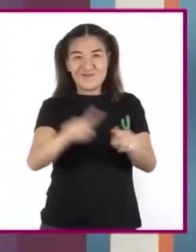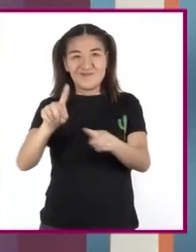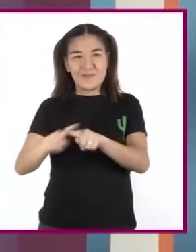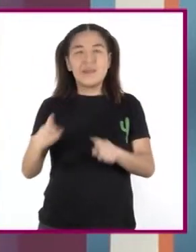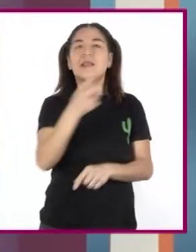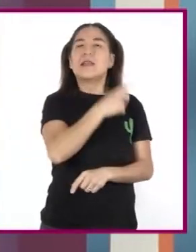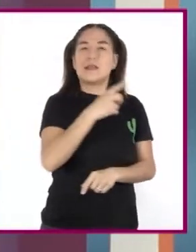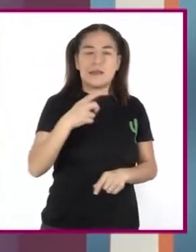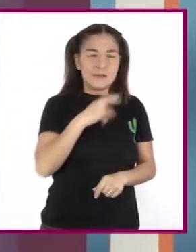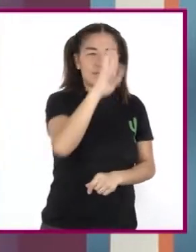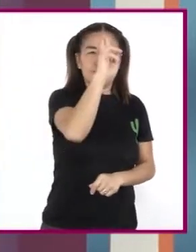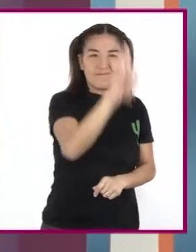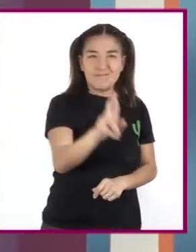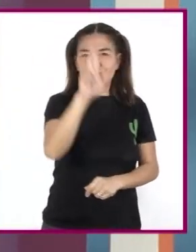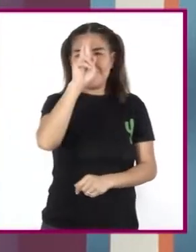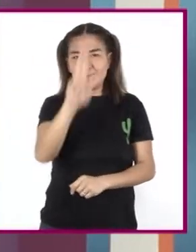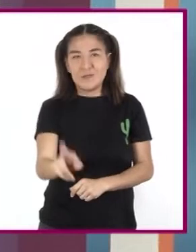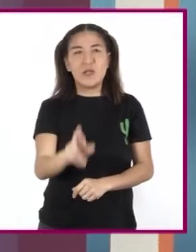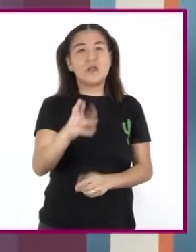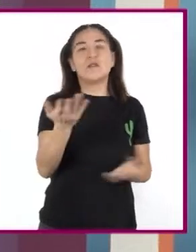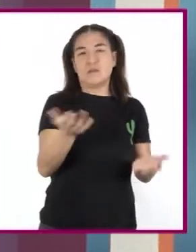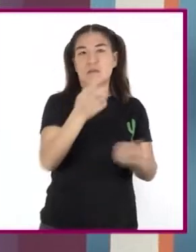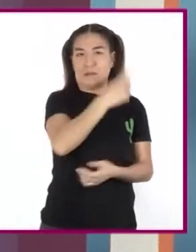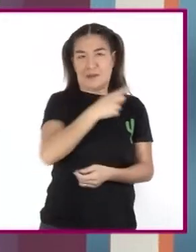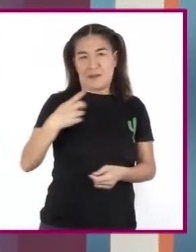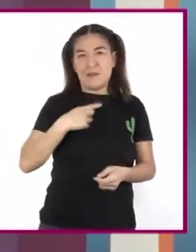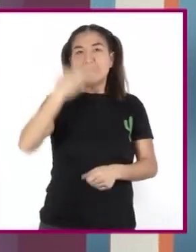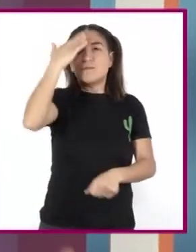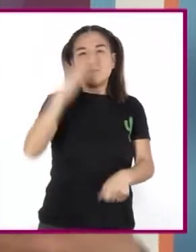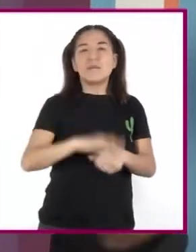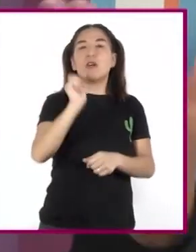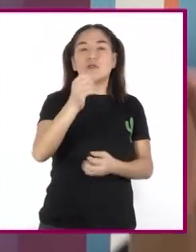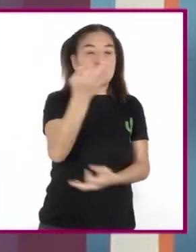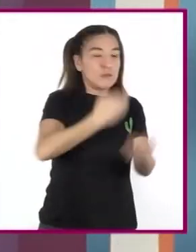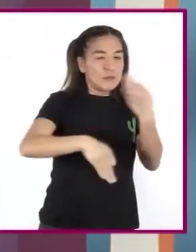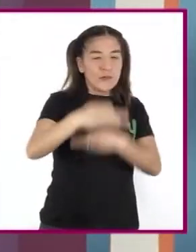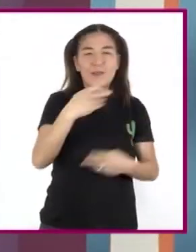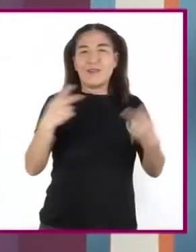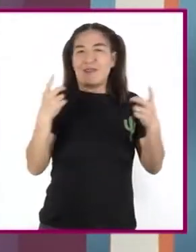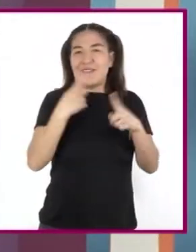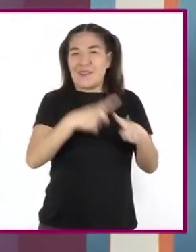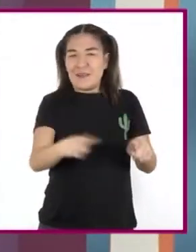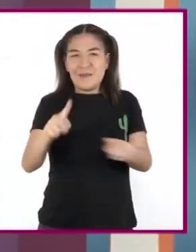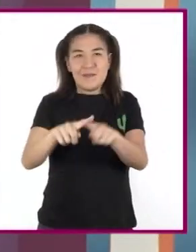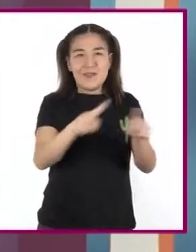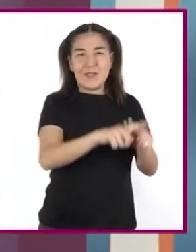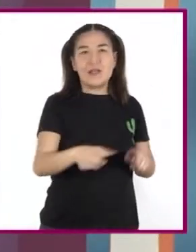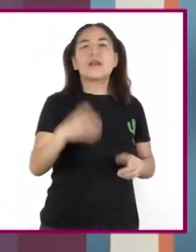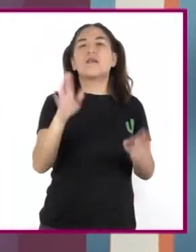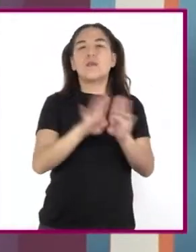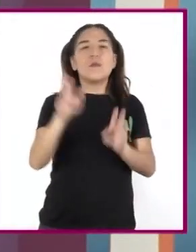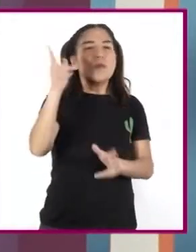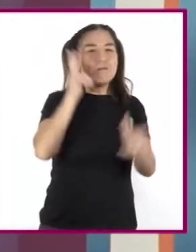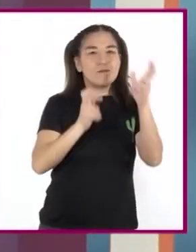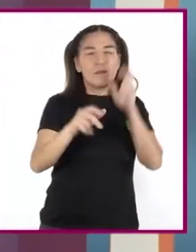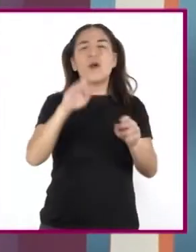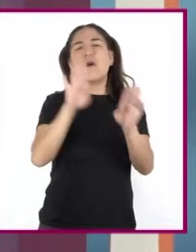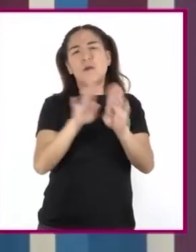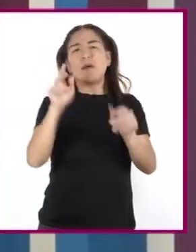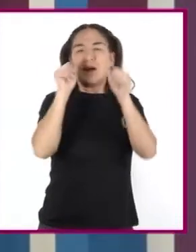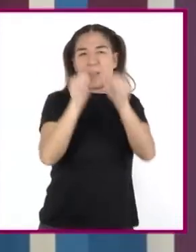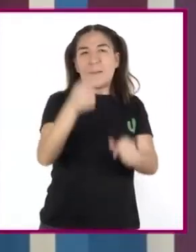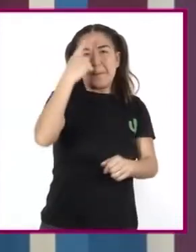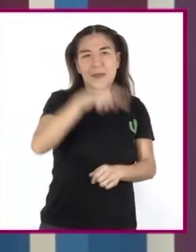Recordar que todos somos diferentes Y escuchar a las personas con las que convivimos Para crear acuerdos